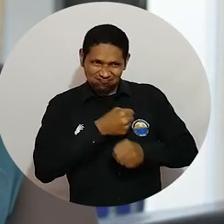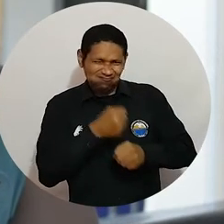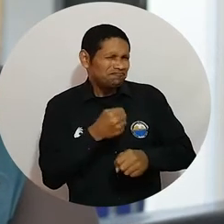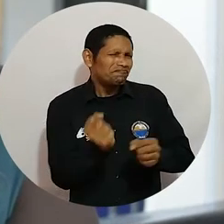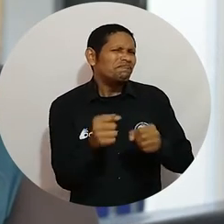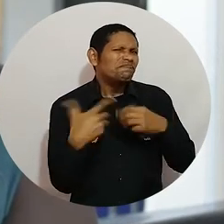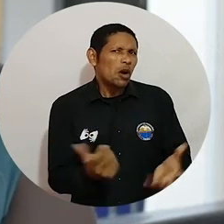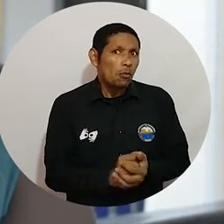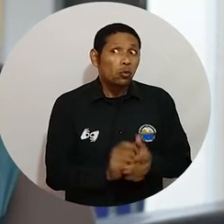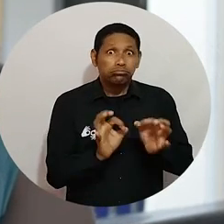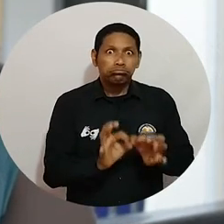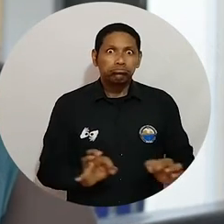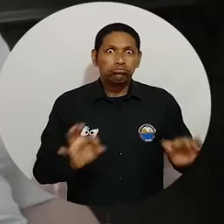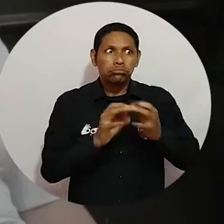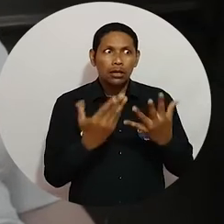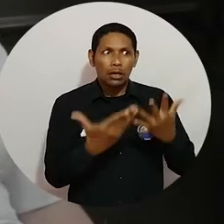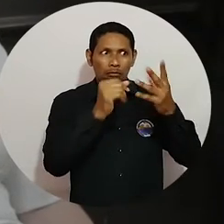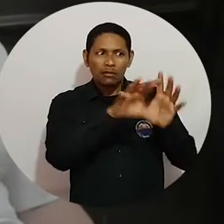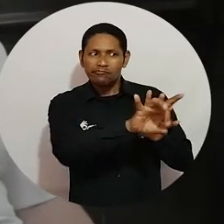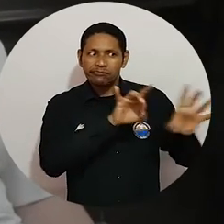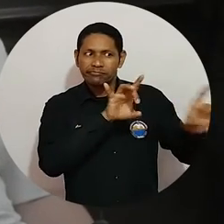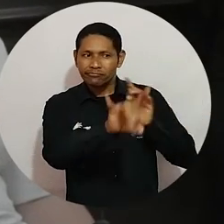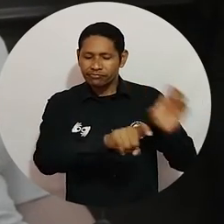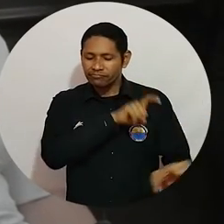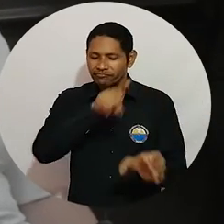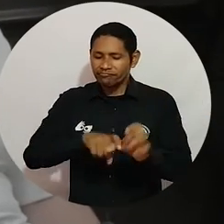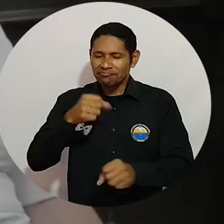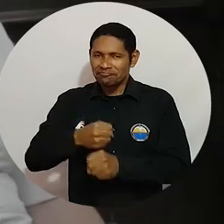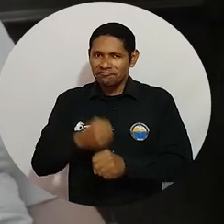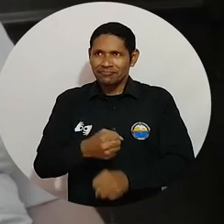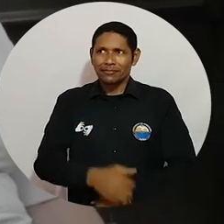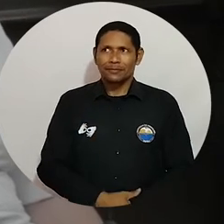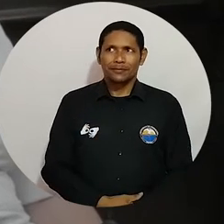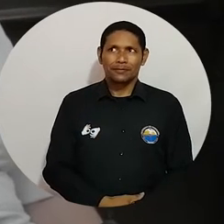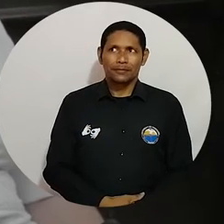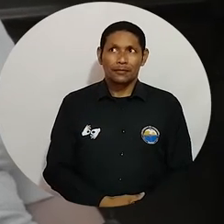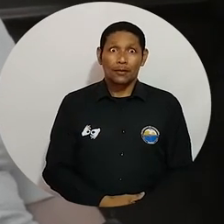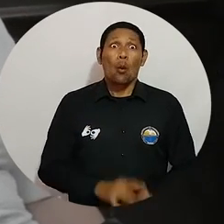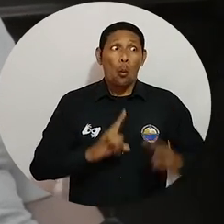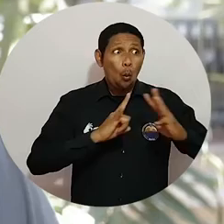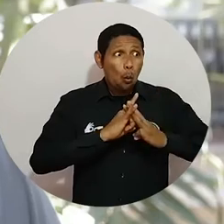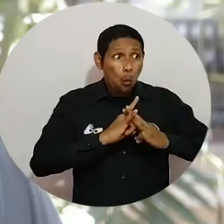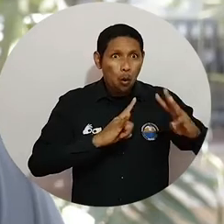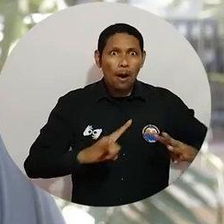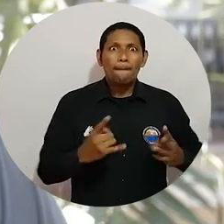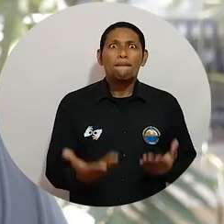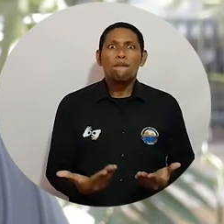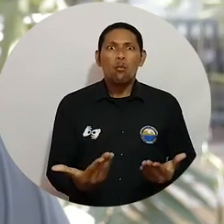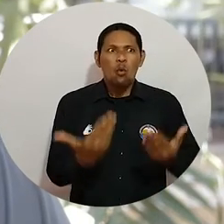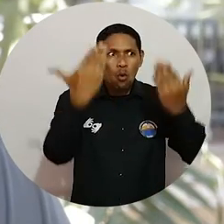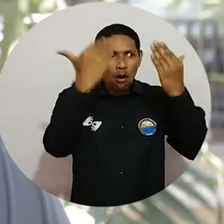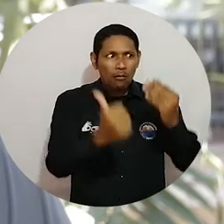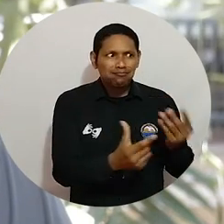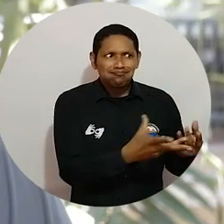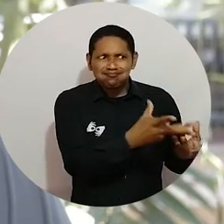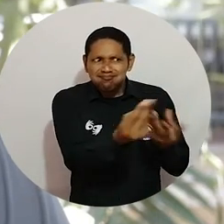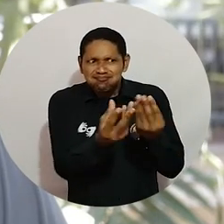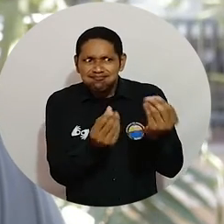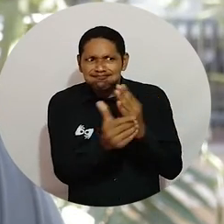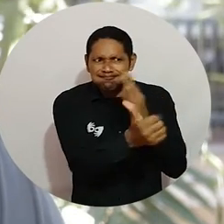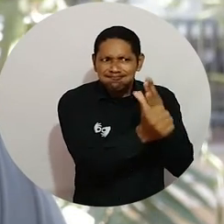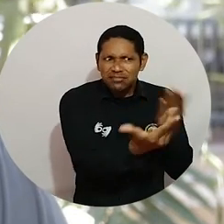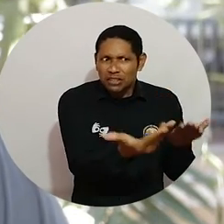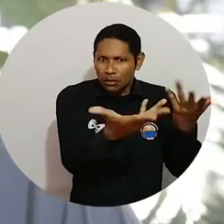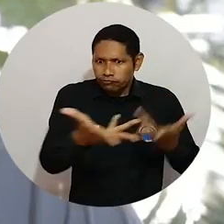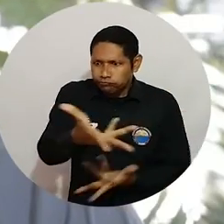presentar una entrevista de trabajo, que son diferenciales en el momento de tomar la decisión de a quién vincular. Indudablemente la Universidad de Magdalena nos ha proveído